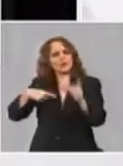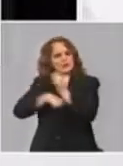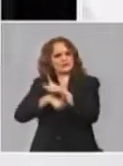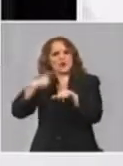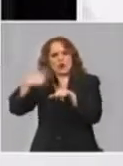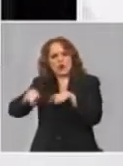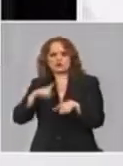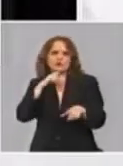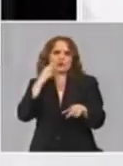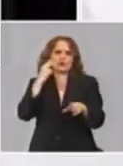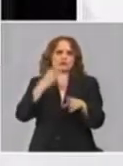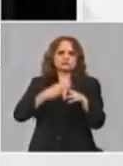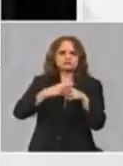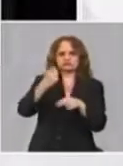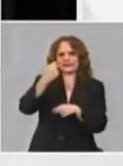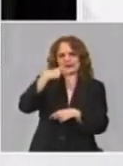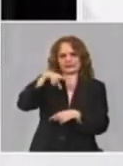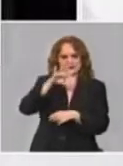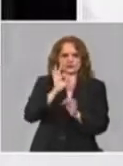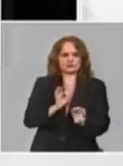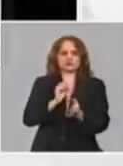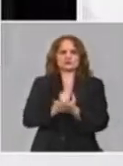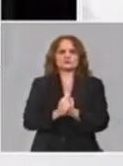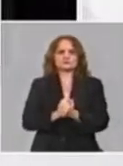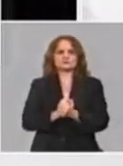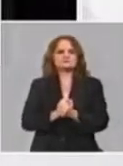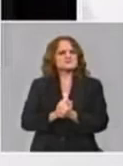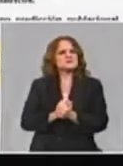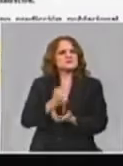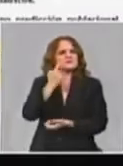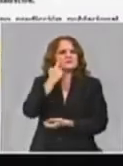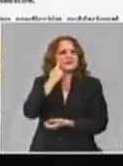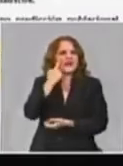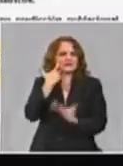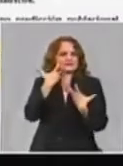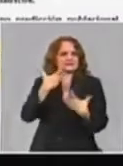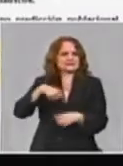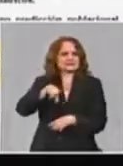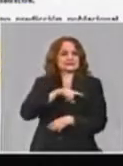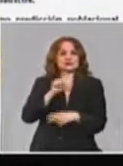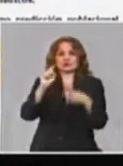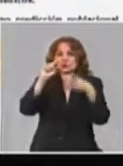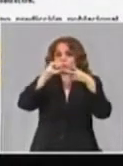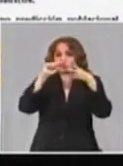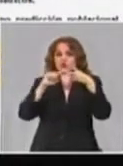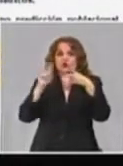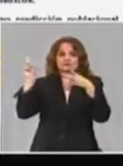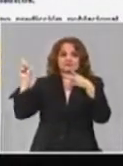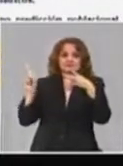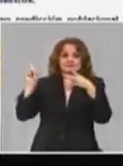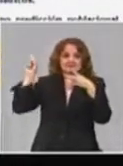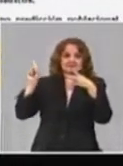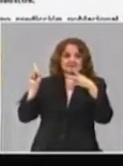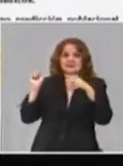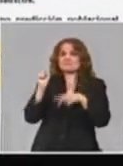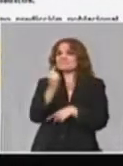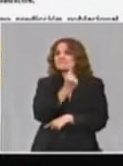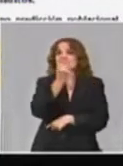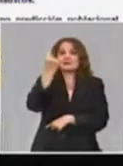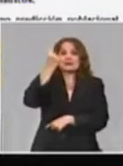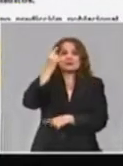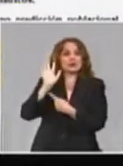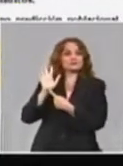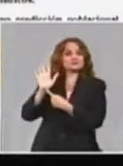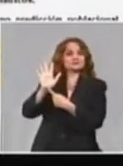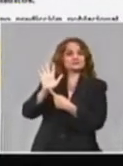fíjate Randy qué interesante, esos dos fueron los primeros que presentamos el 15 de febrero, lógicamente